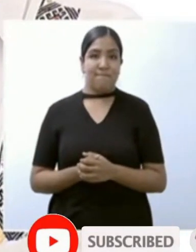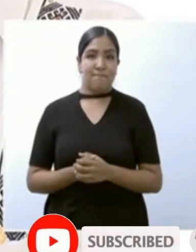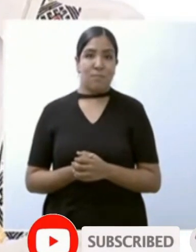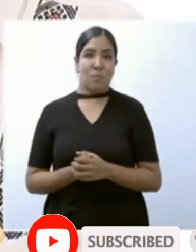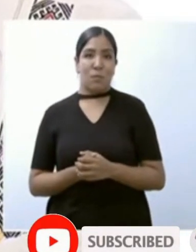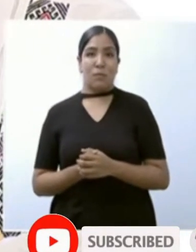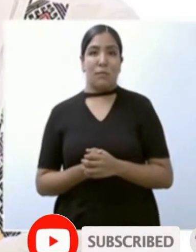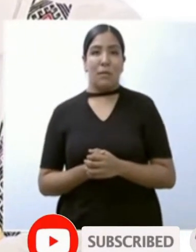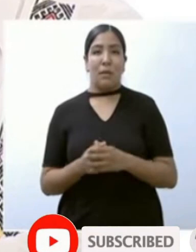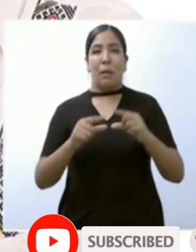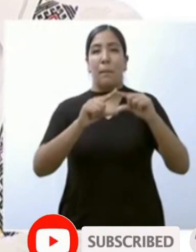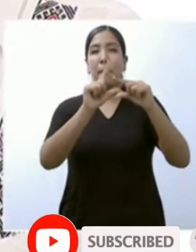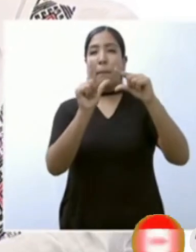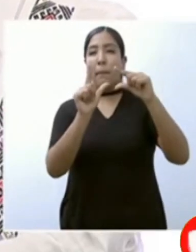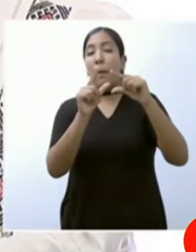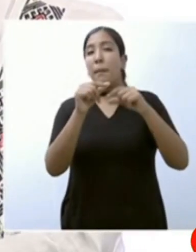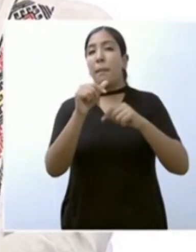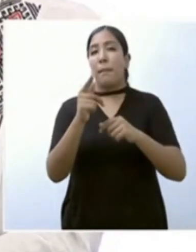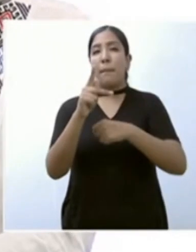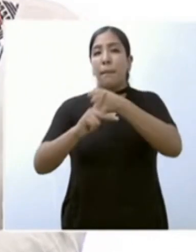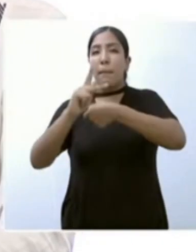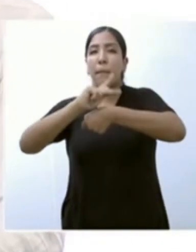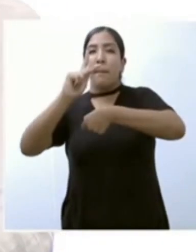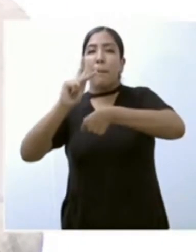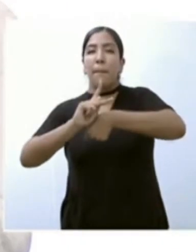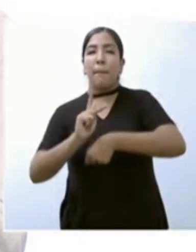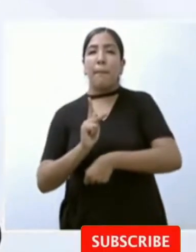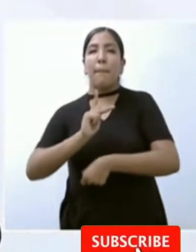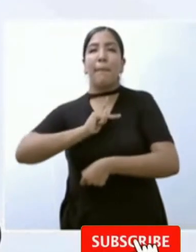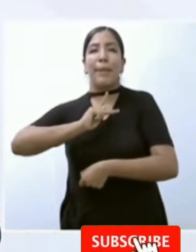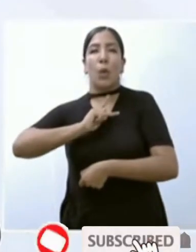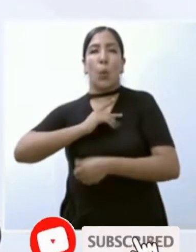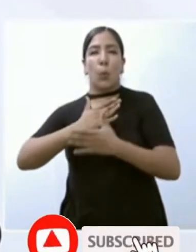mi país usó una expresión así